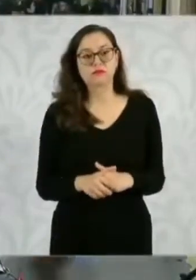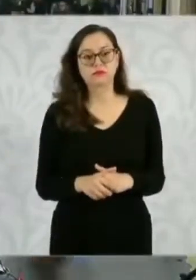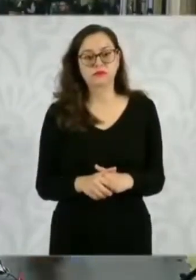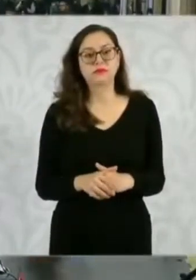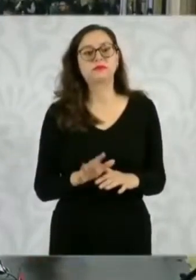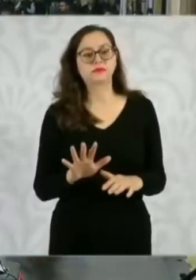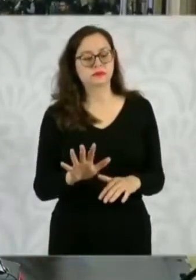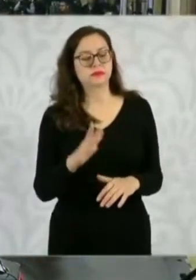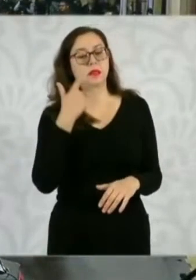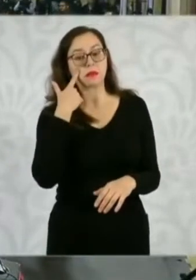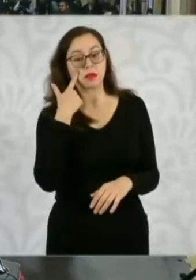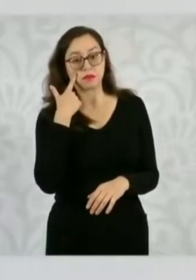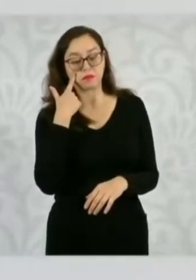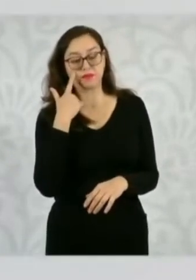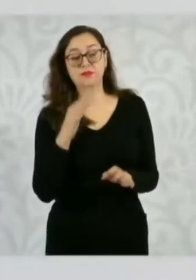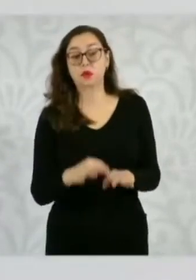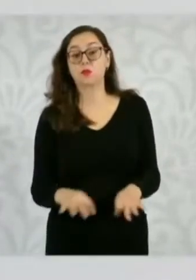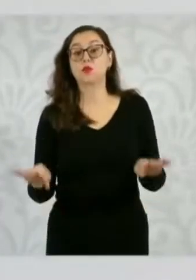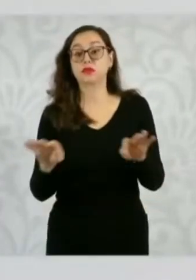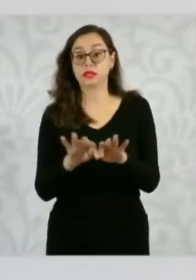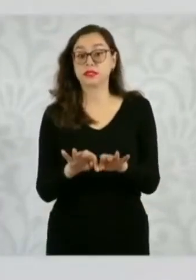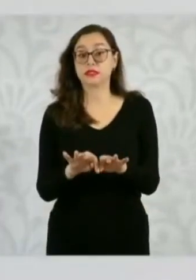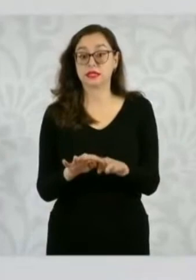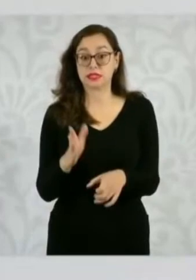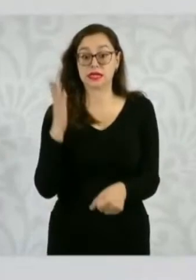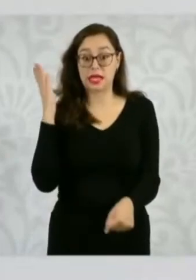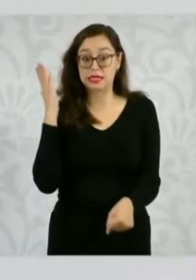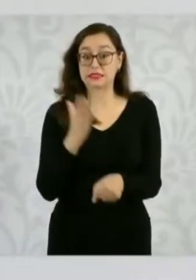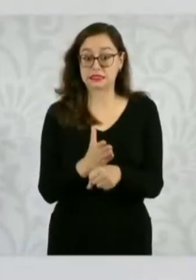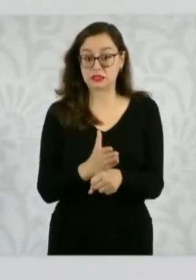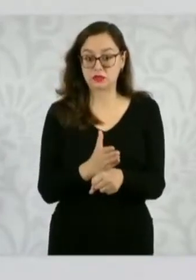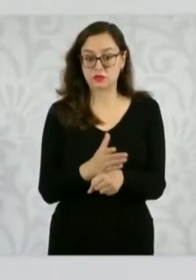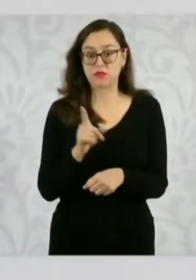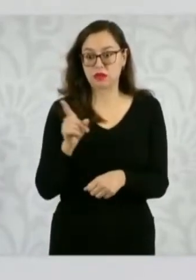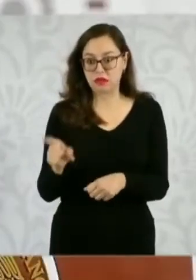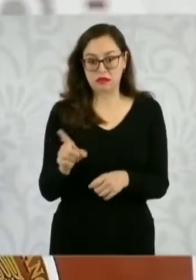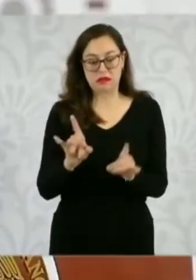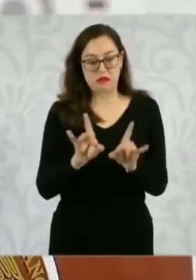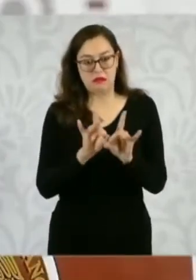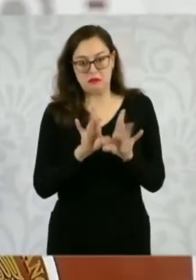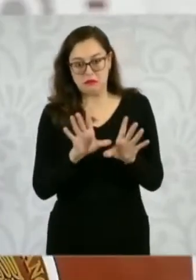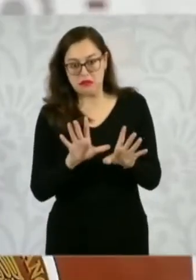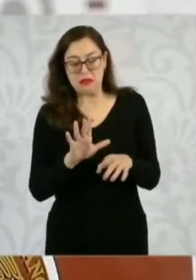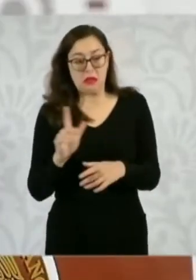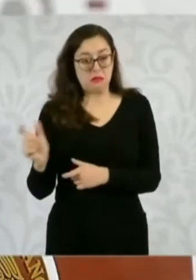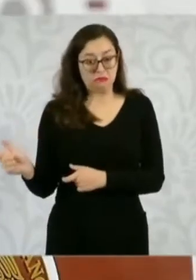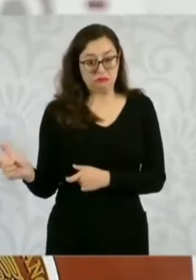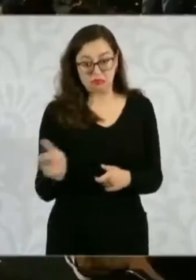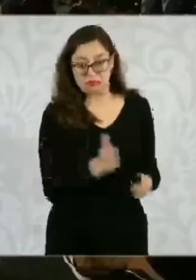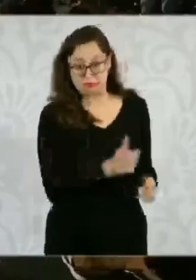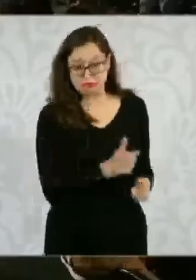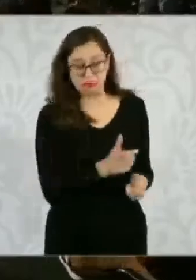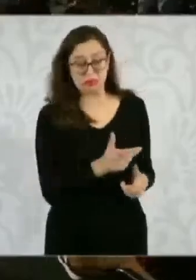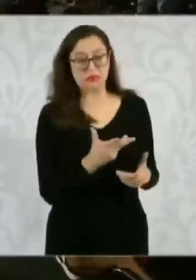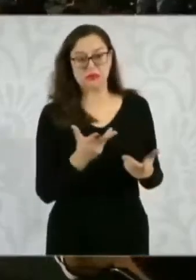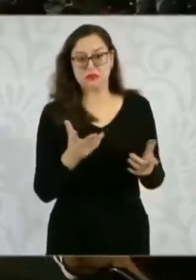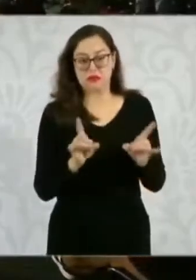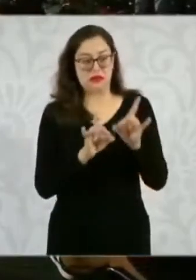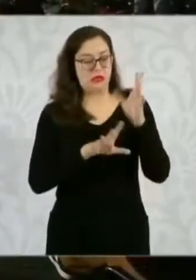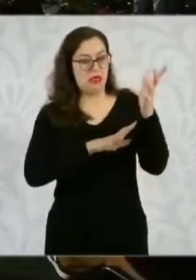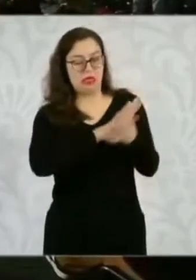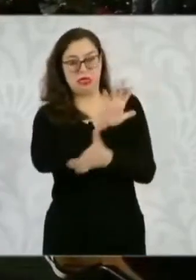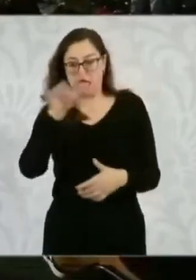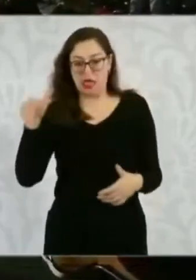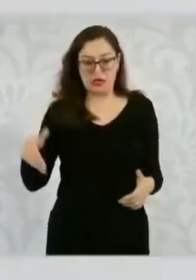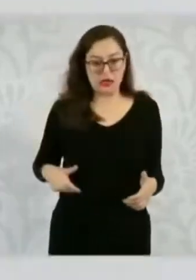impunidad. Los elementos que dispararon ya están, ya hubo orden